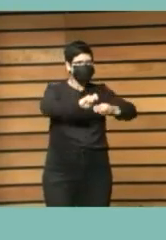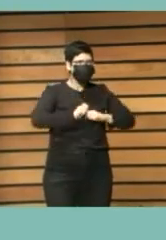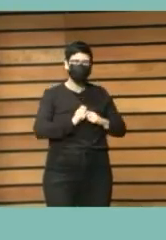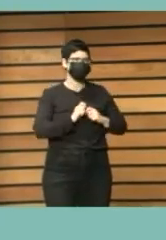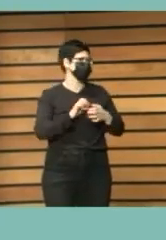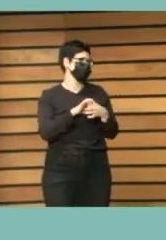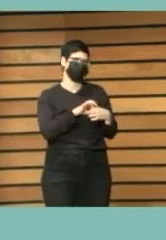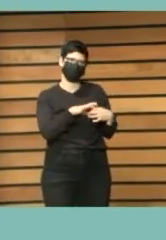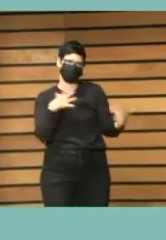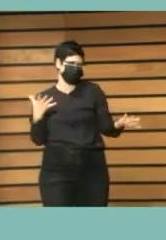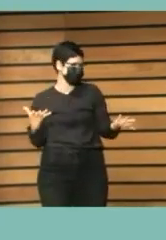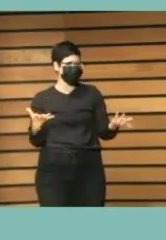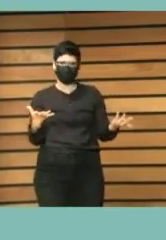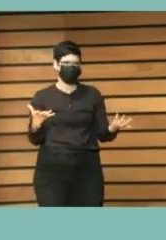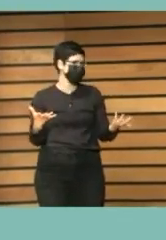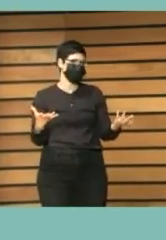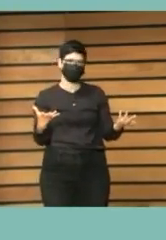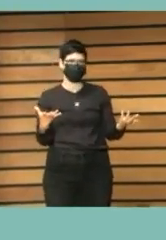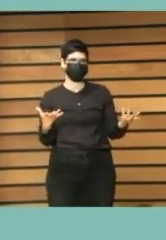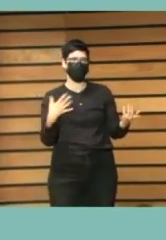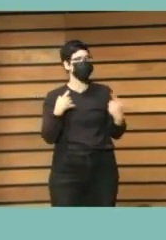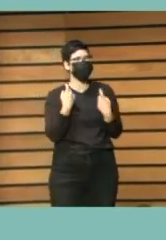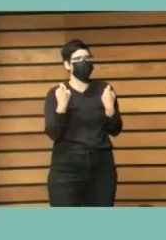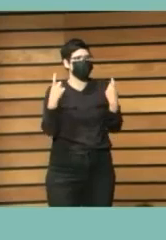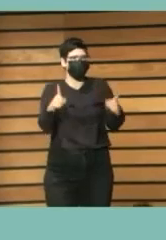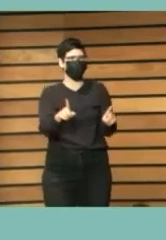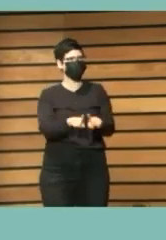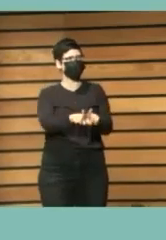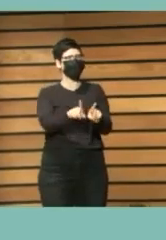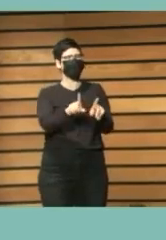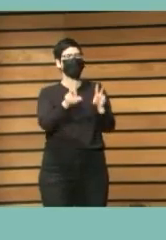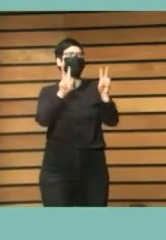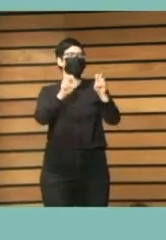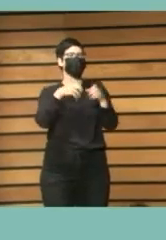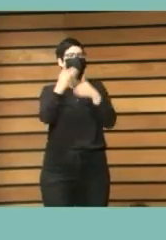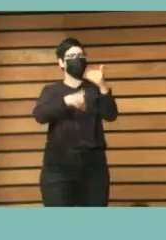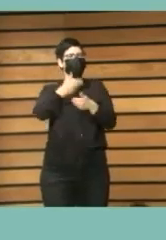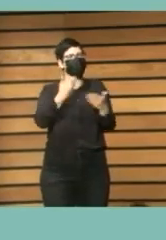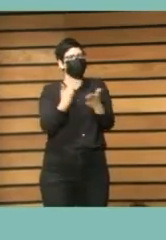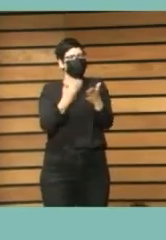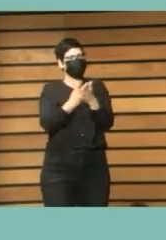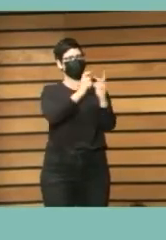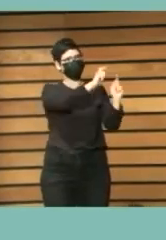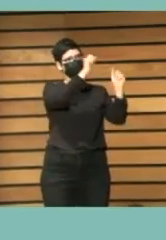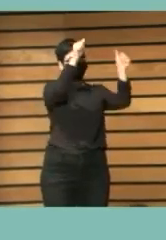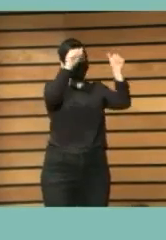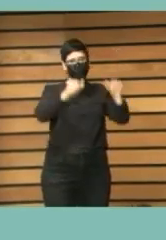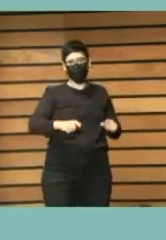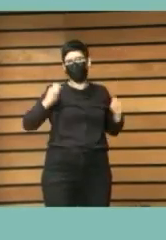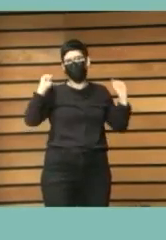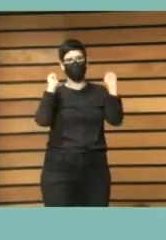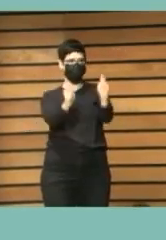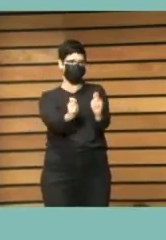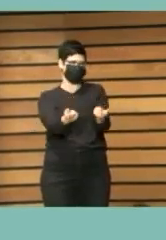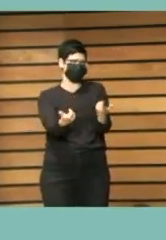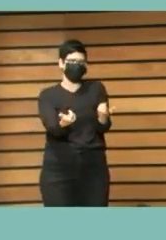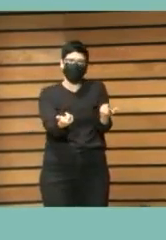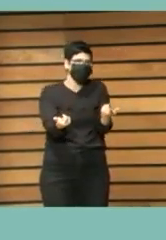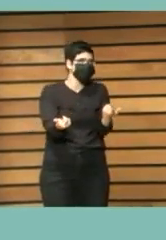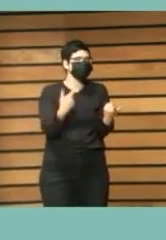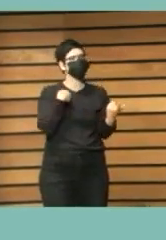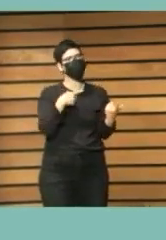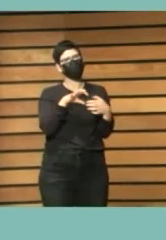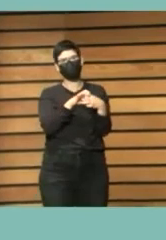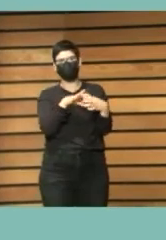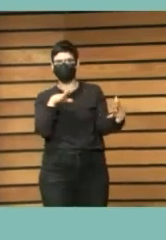el generar procesos de certificación y acreditación no sé por